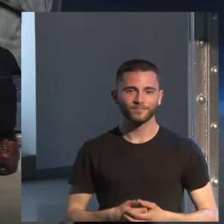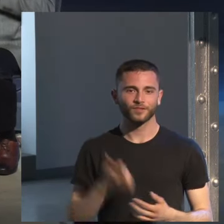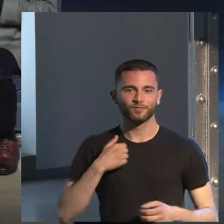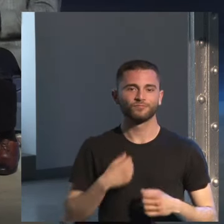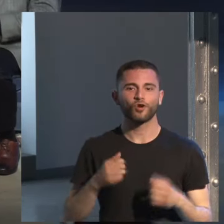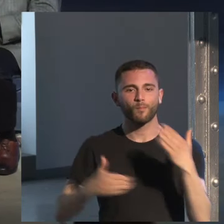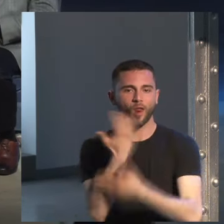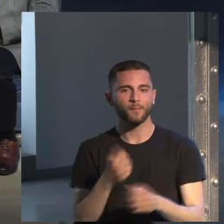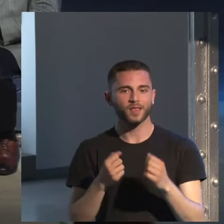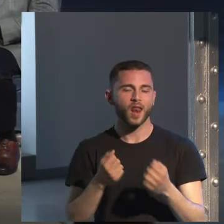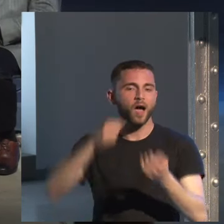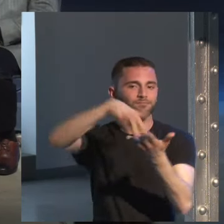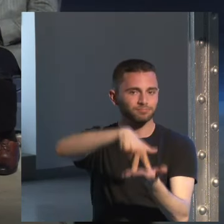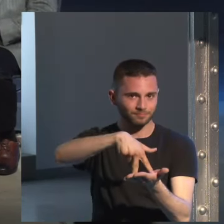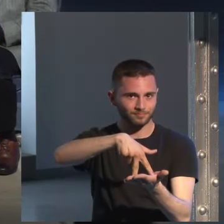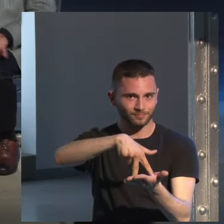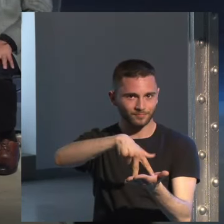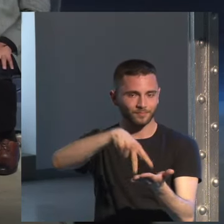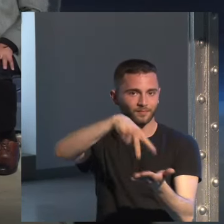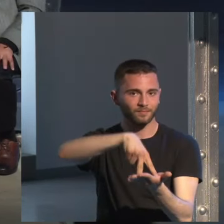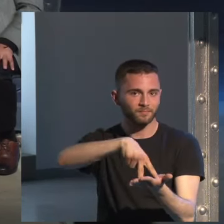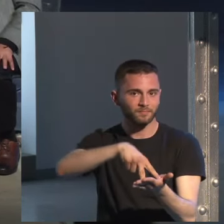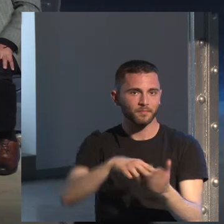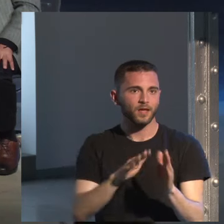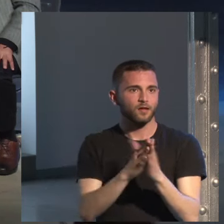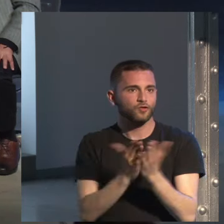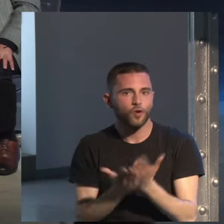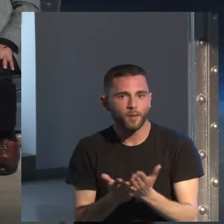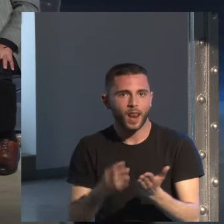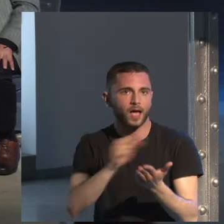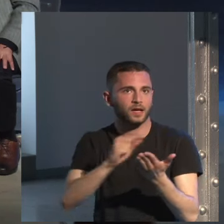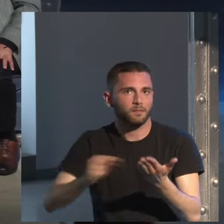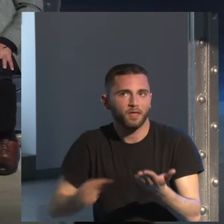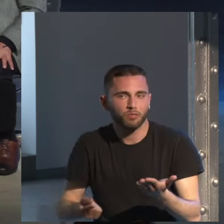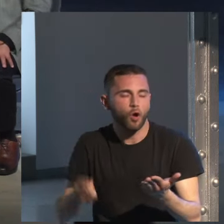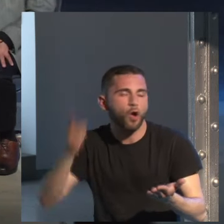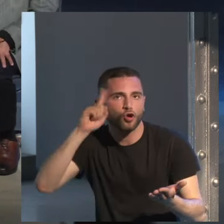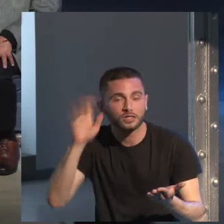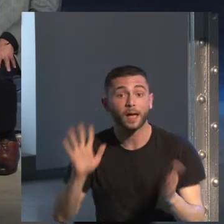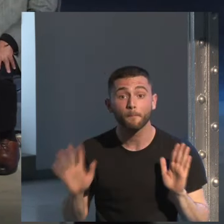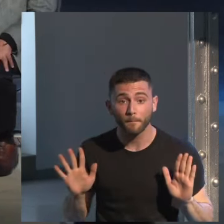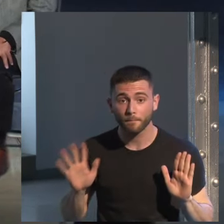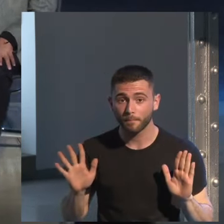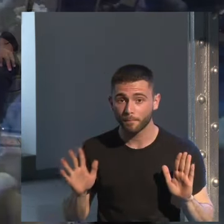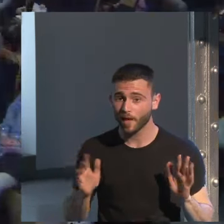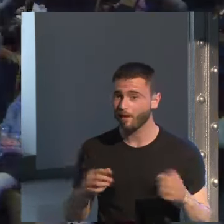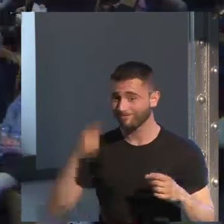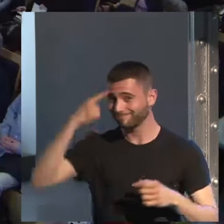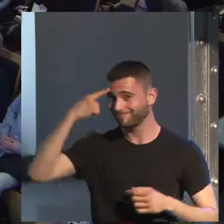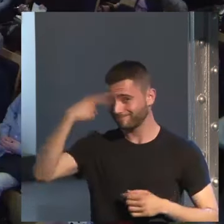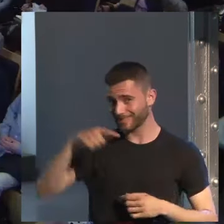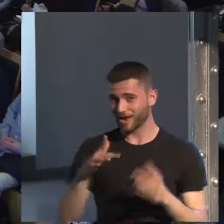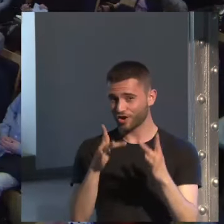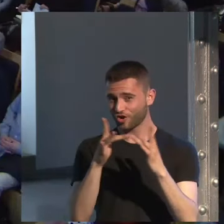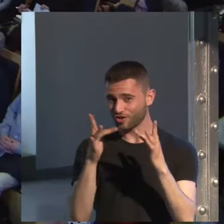me levanto por la mañana, no sé qué novela estoy escribiendo en ese momento, pero sé que estoy en contacto con